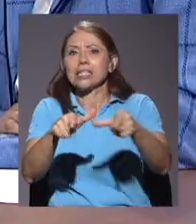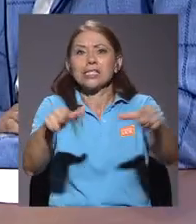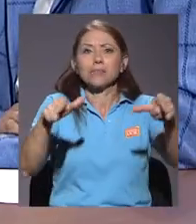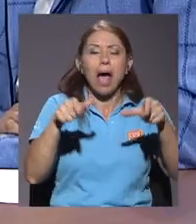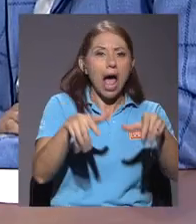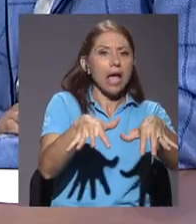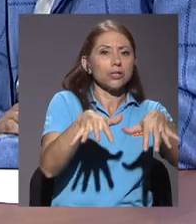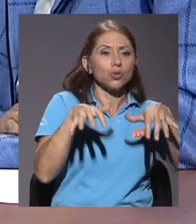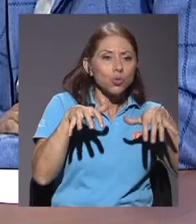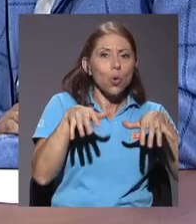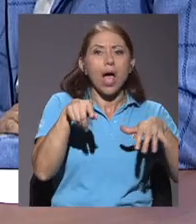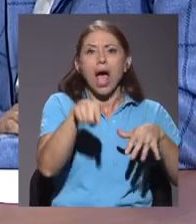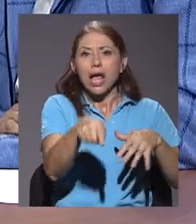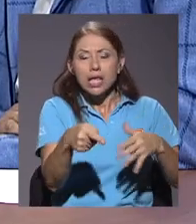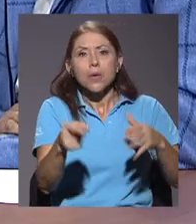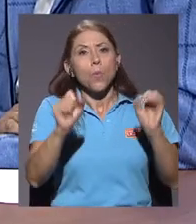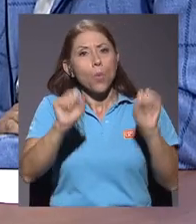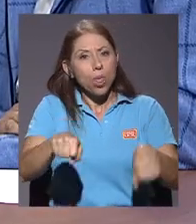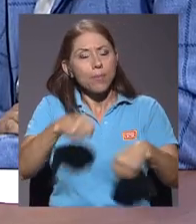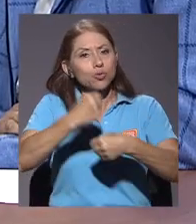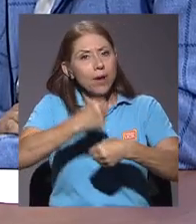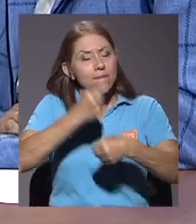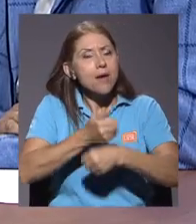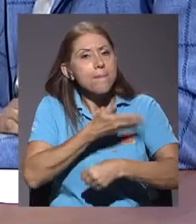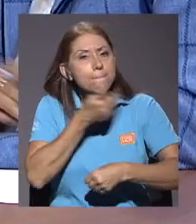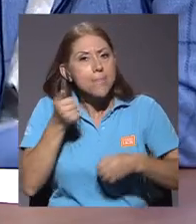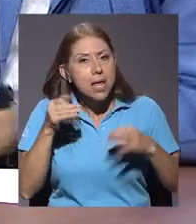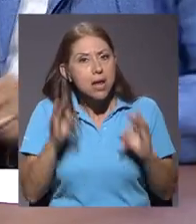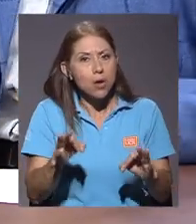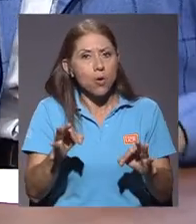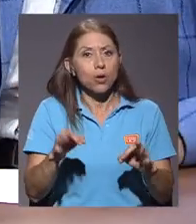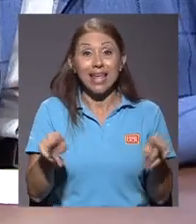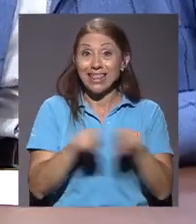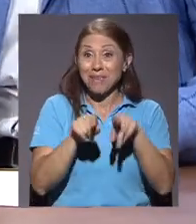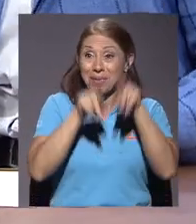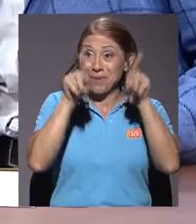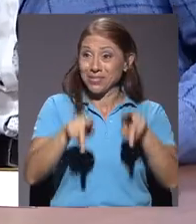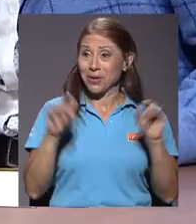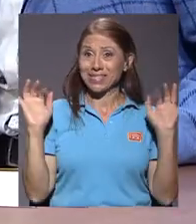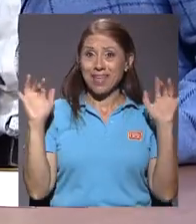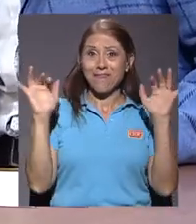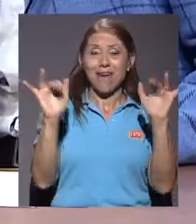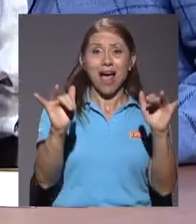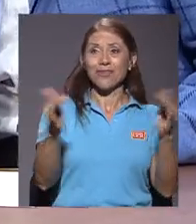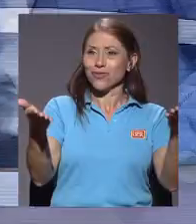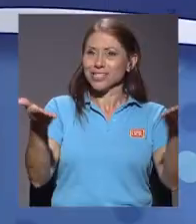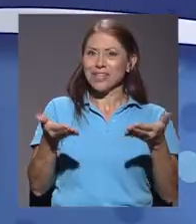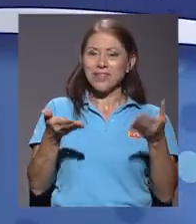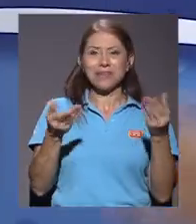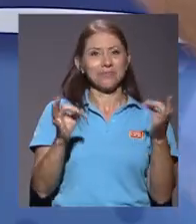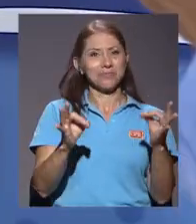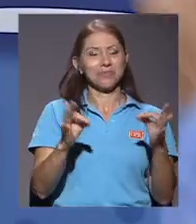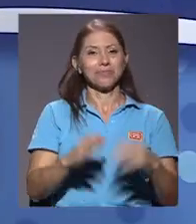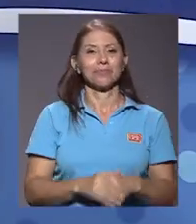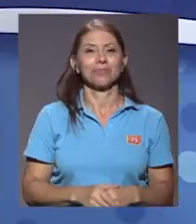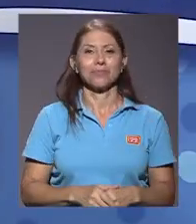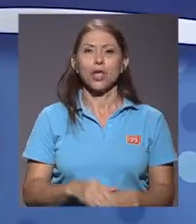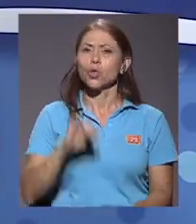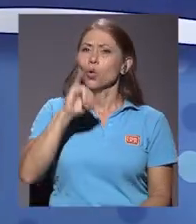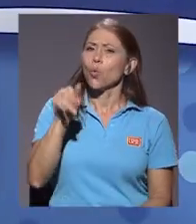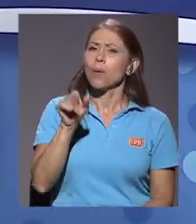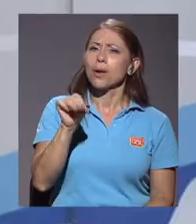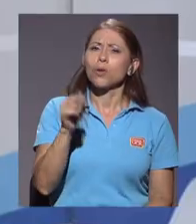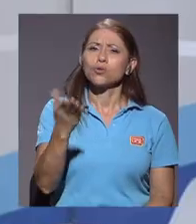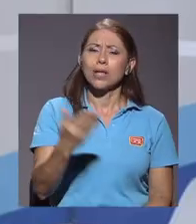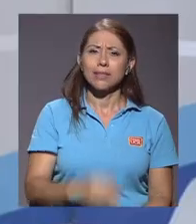son lo que permiten que podamos hacer las cosas de mejor manera y que el público también las reciba de mejor manera. Don Juan Manuel,